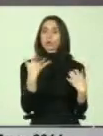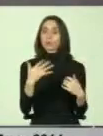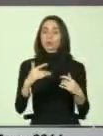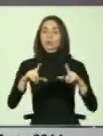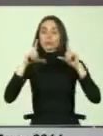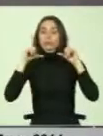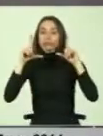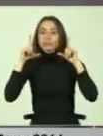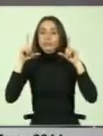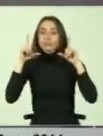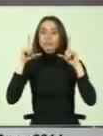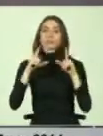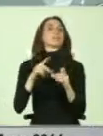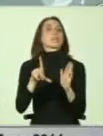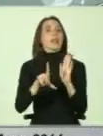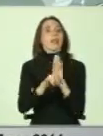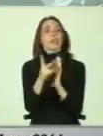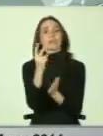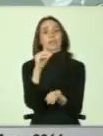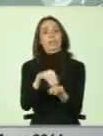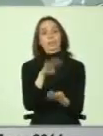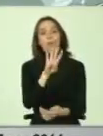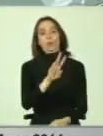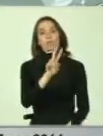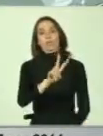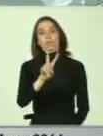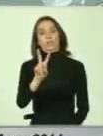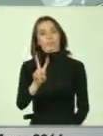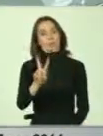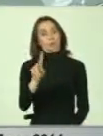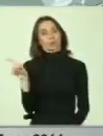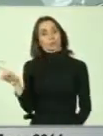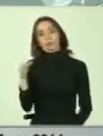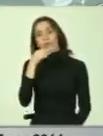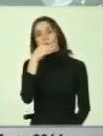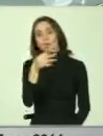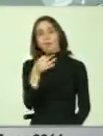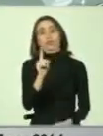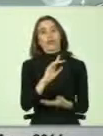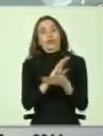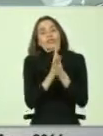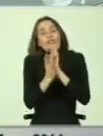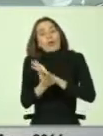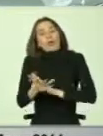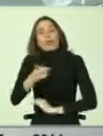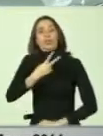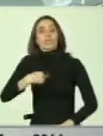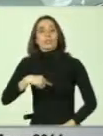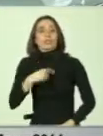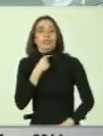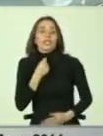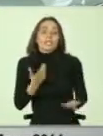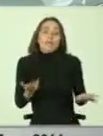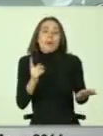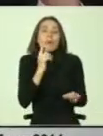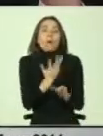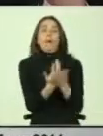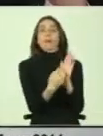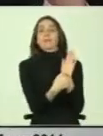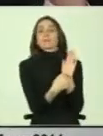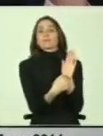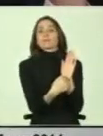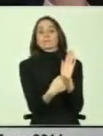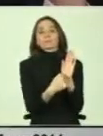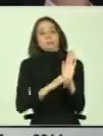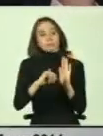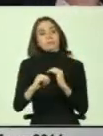protagonista. Si bien es cierto la Ley 20.422, como ustedes señalaban, no es todo lo que hubiésemos querido, es lo que tenemos y en base a eso